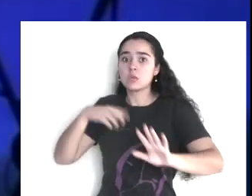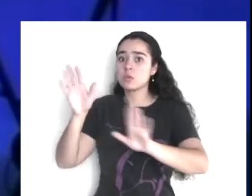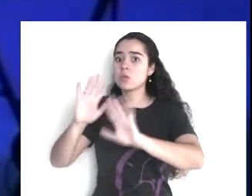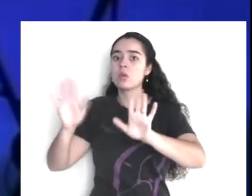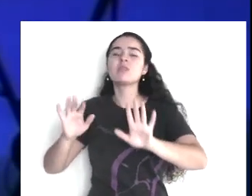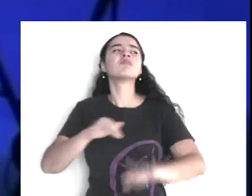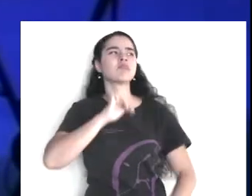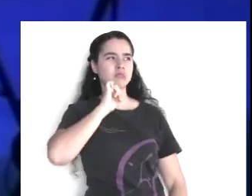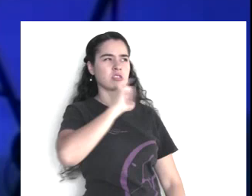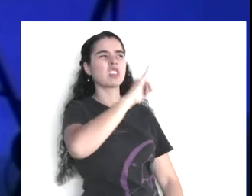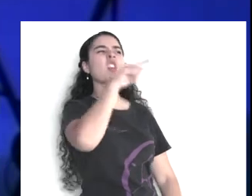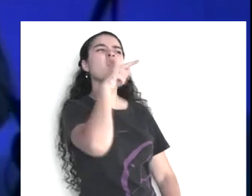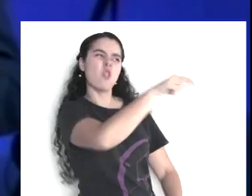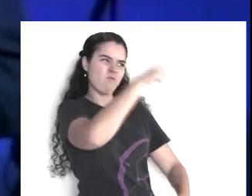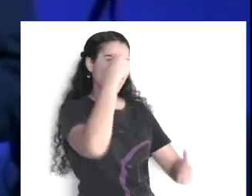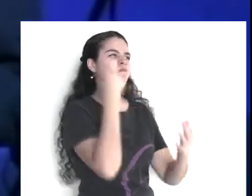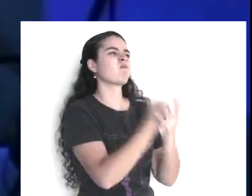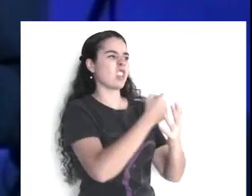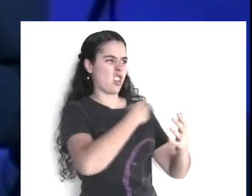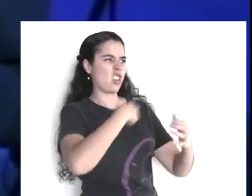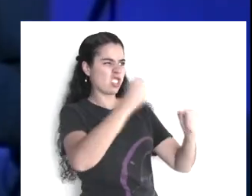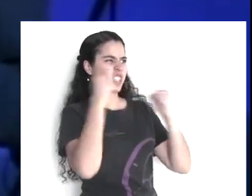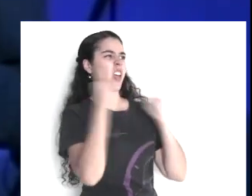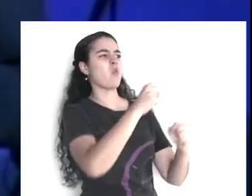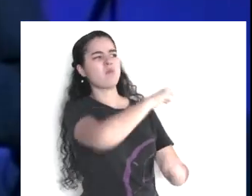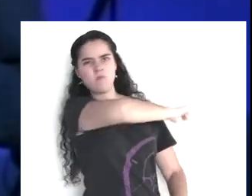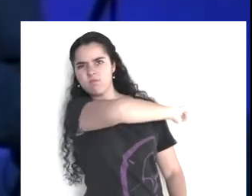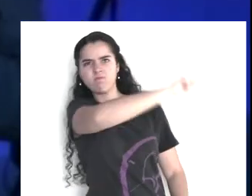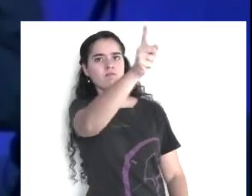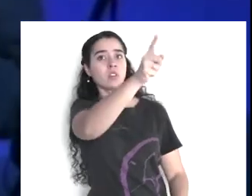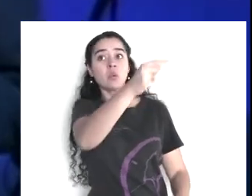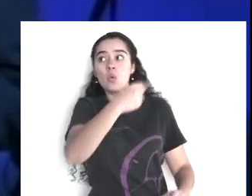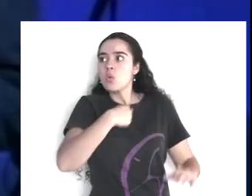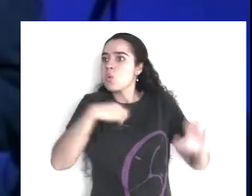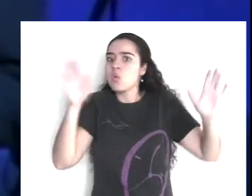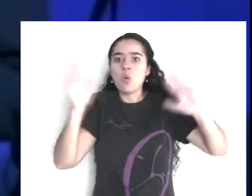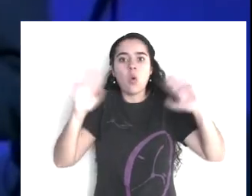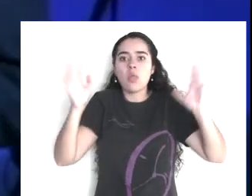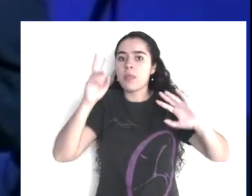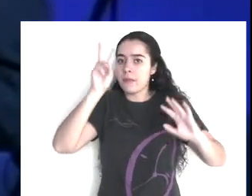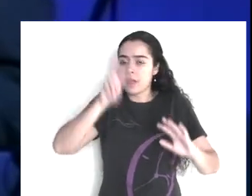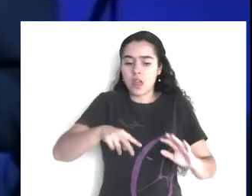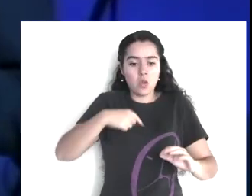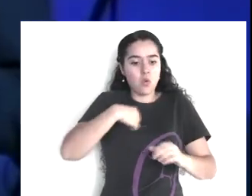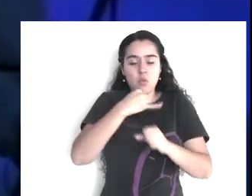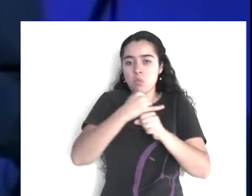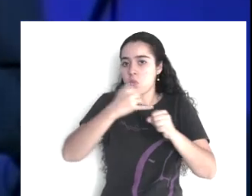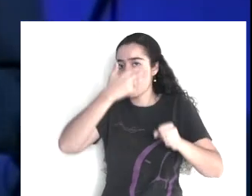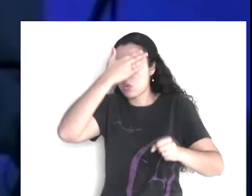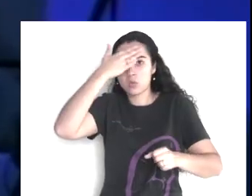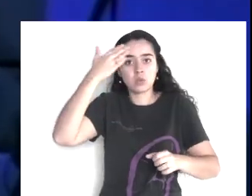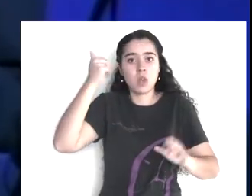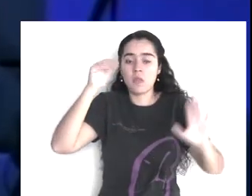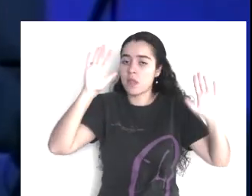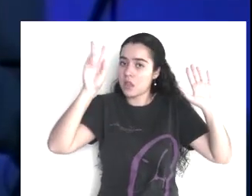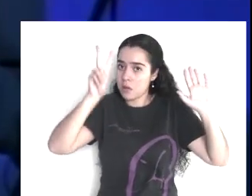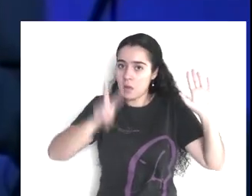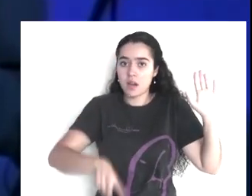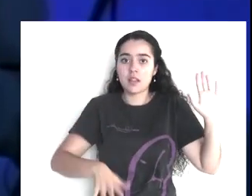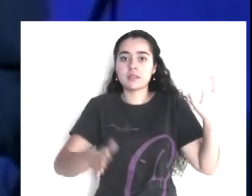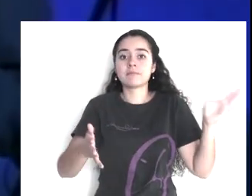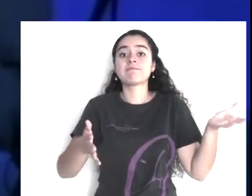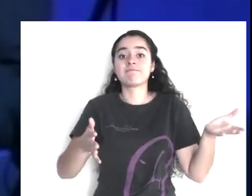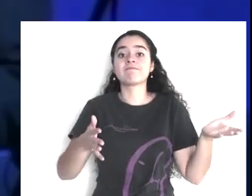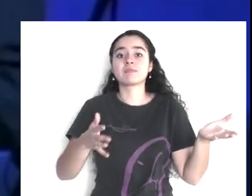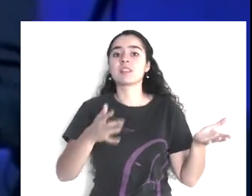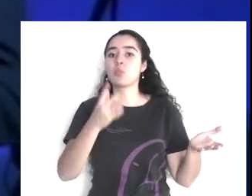para que los fiscales, la policía, todos dijeran, fue el marido. Entonces, Tommy